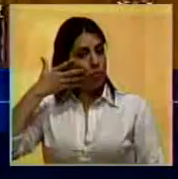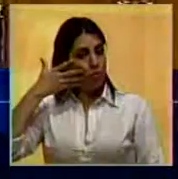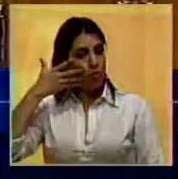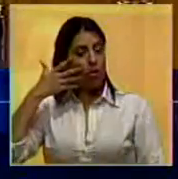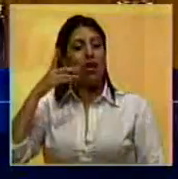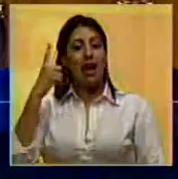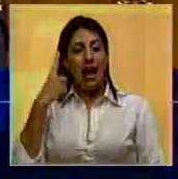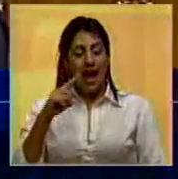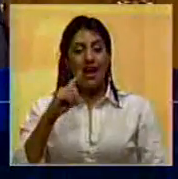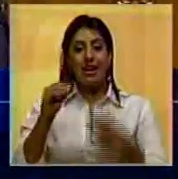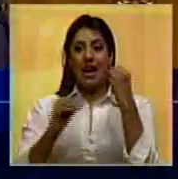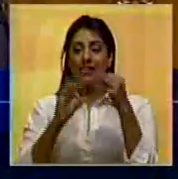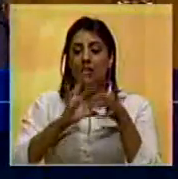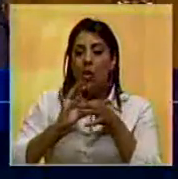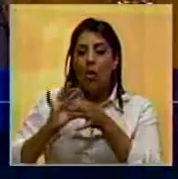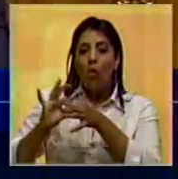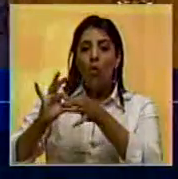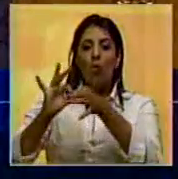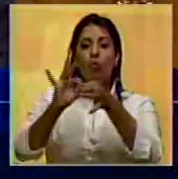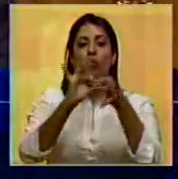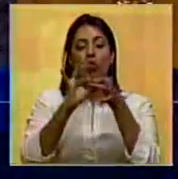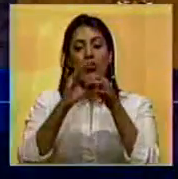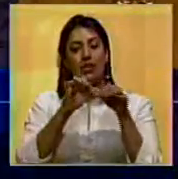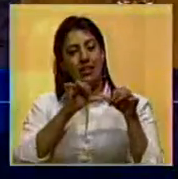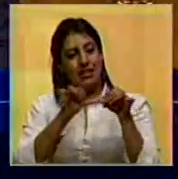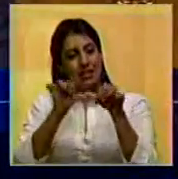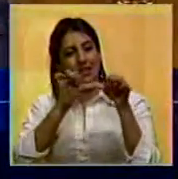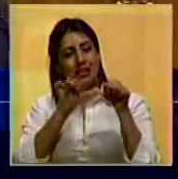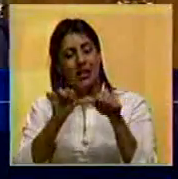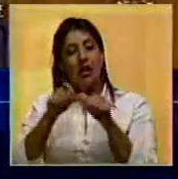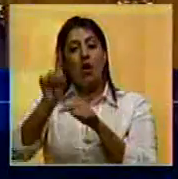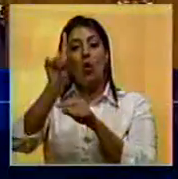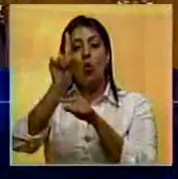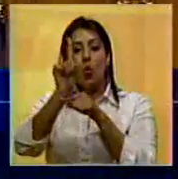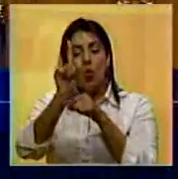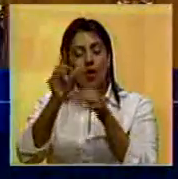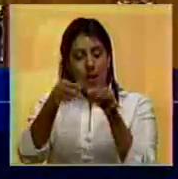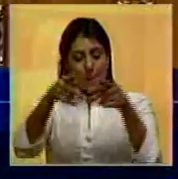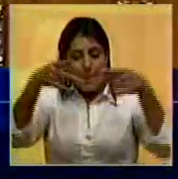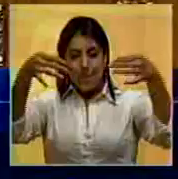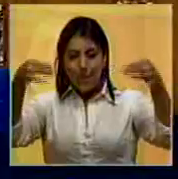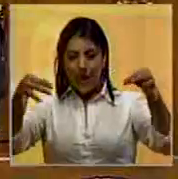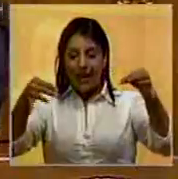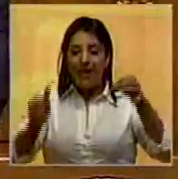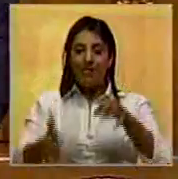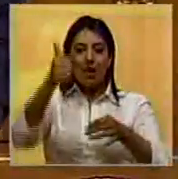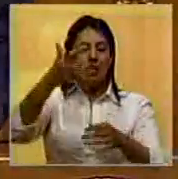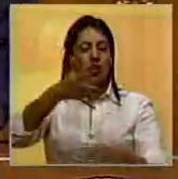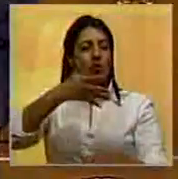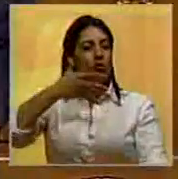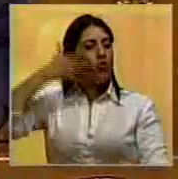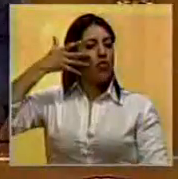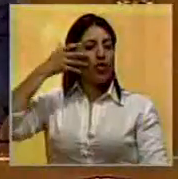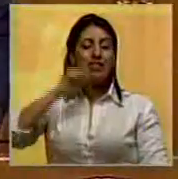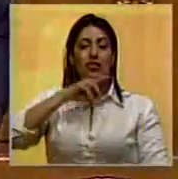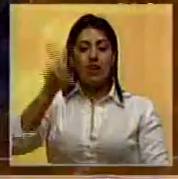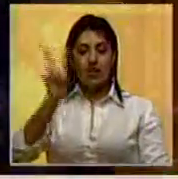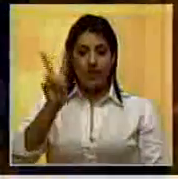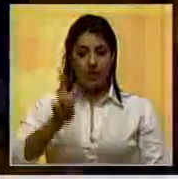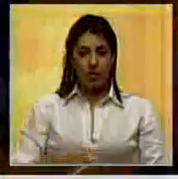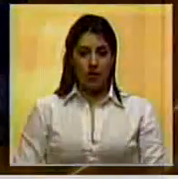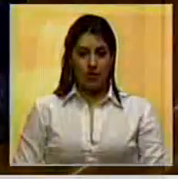de haberlo hecho juntos y será una de las páginas más gloriosas de la historia venezolana